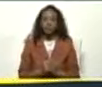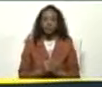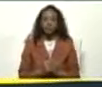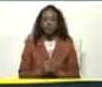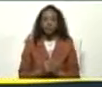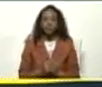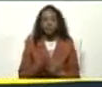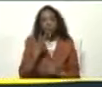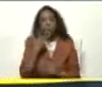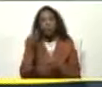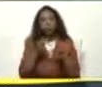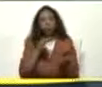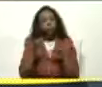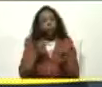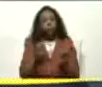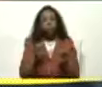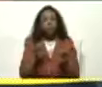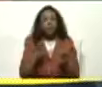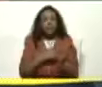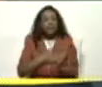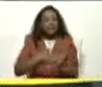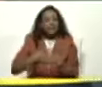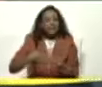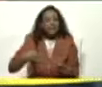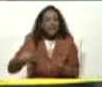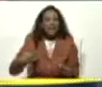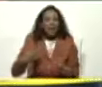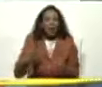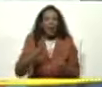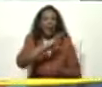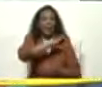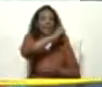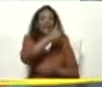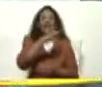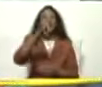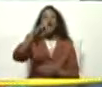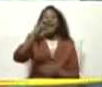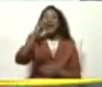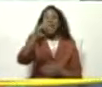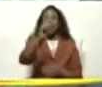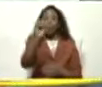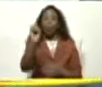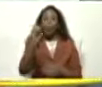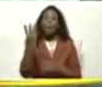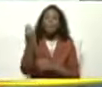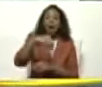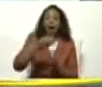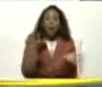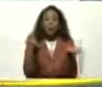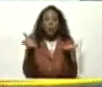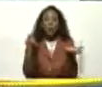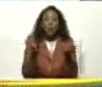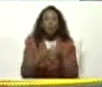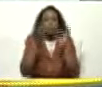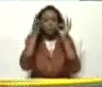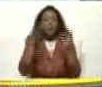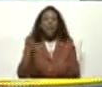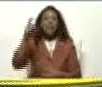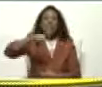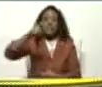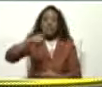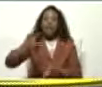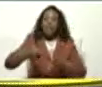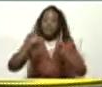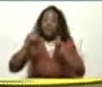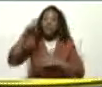Como diríamos Este deseo Que tiene la rectora De abrir dos carreras Absolutamente Necesarias